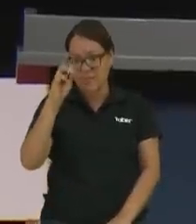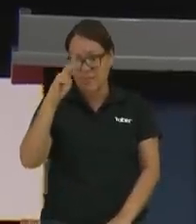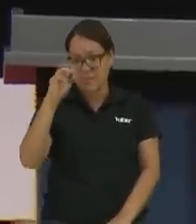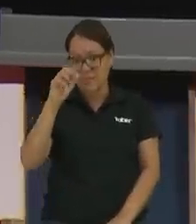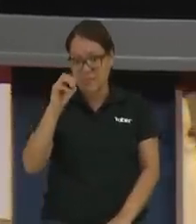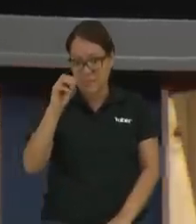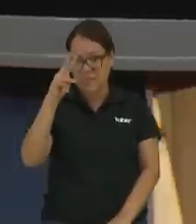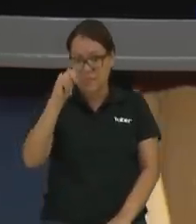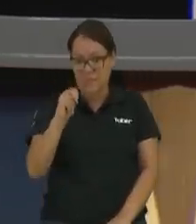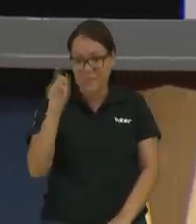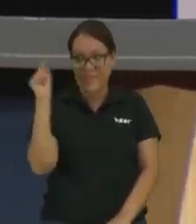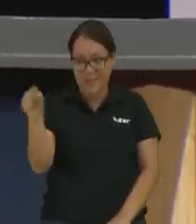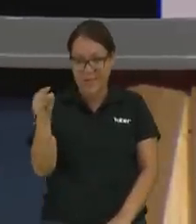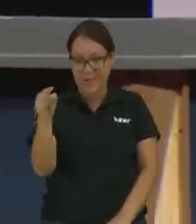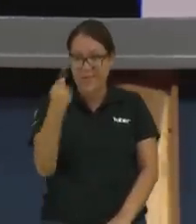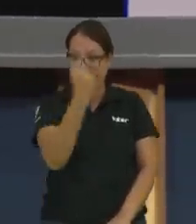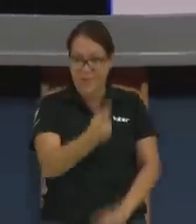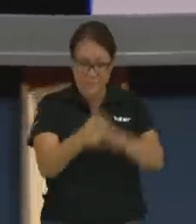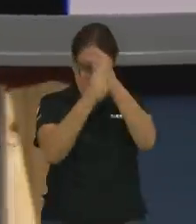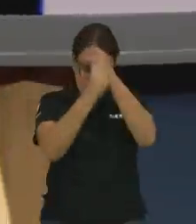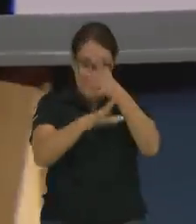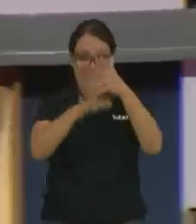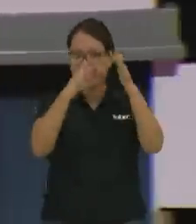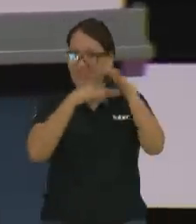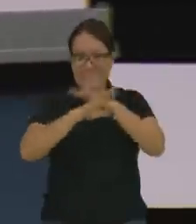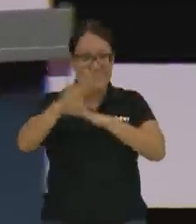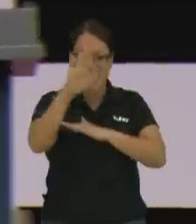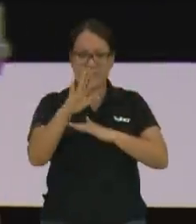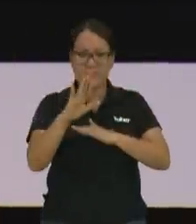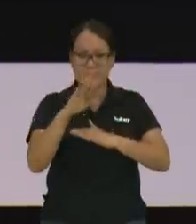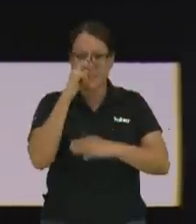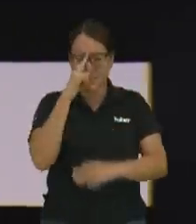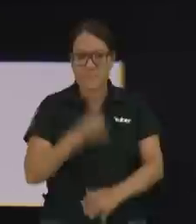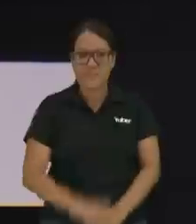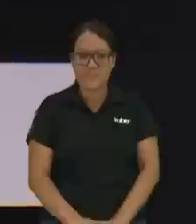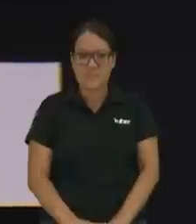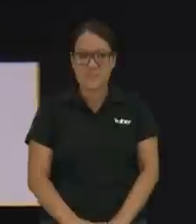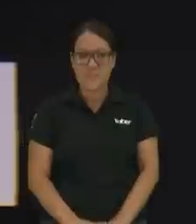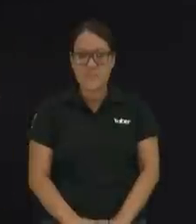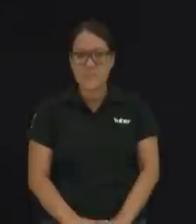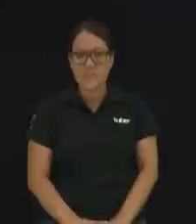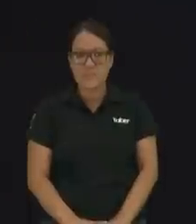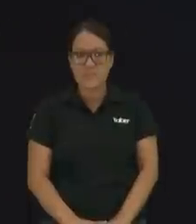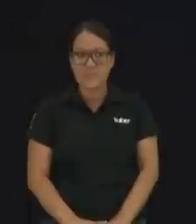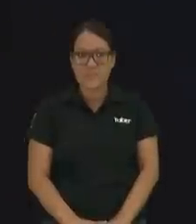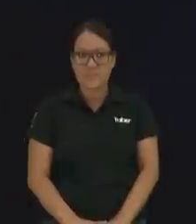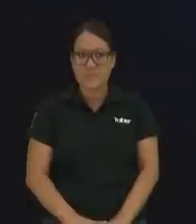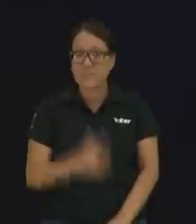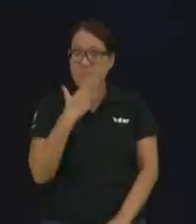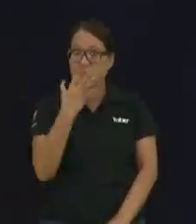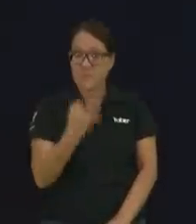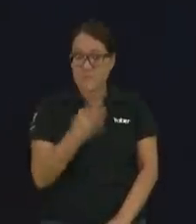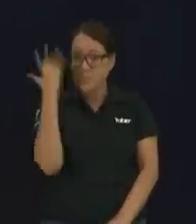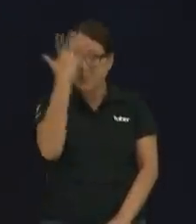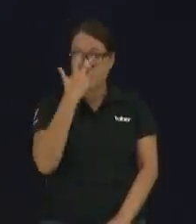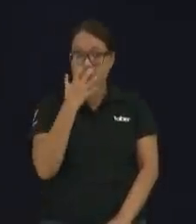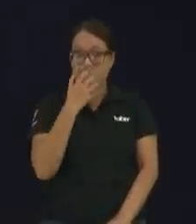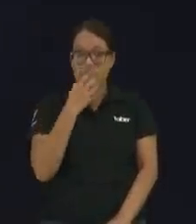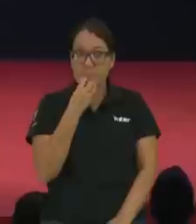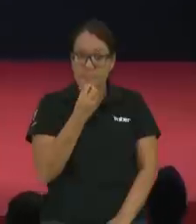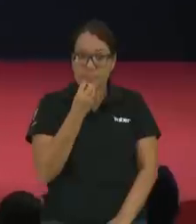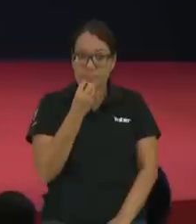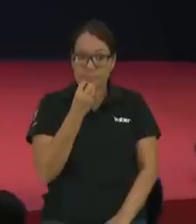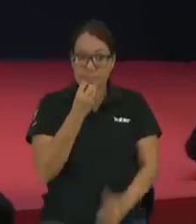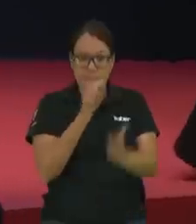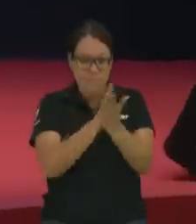Estoy hablando de Salomón. Salomón, el hombre más sabio de la historia. Es increíble ver cómo los